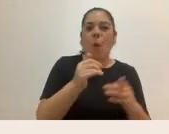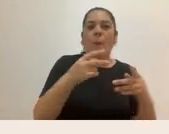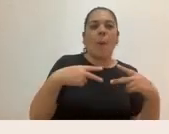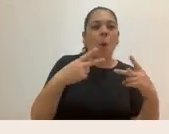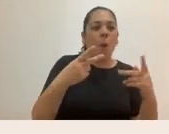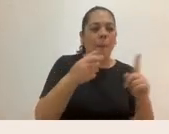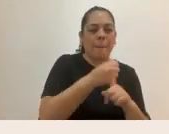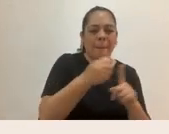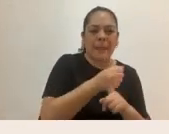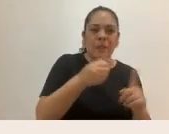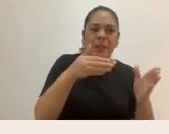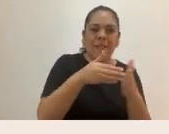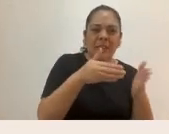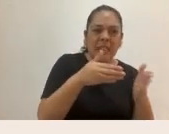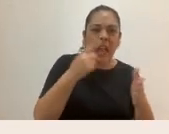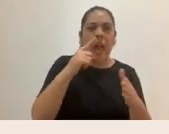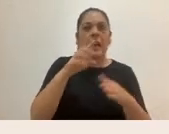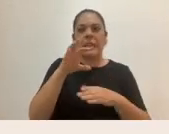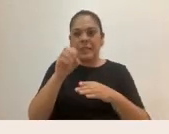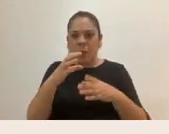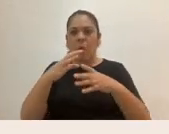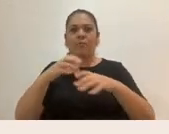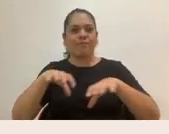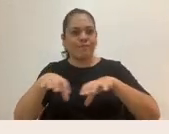como observadores de estas violencias.